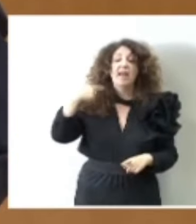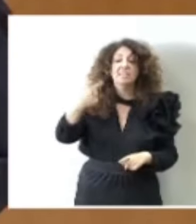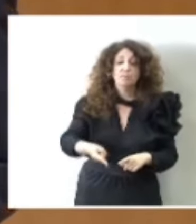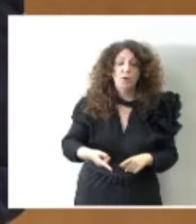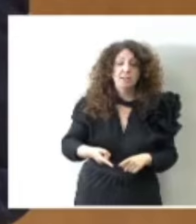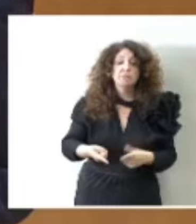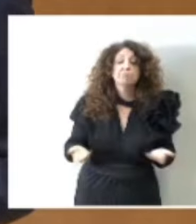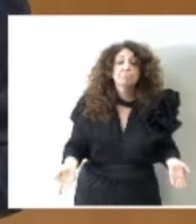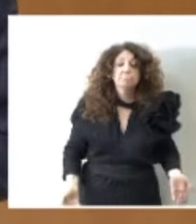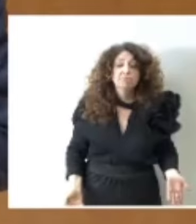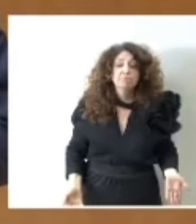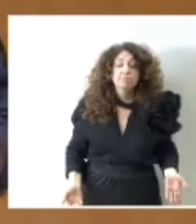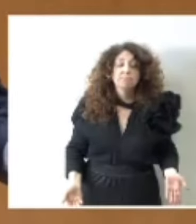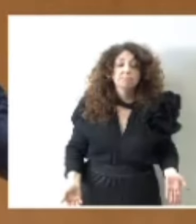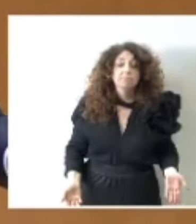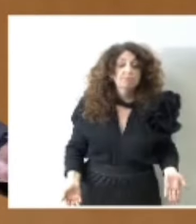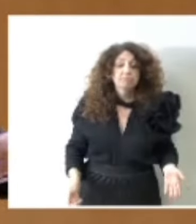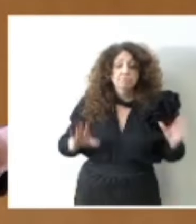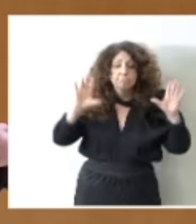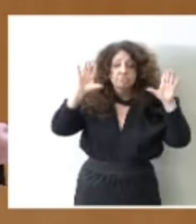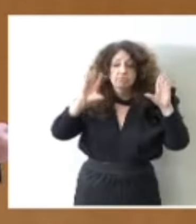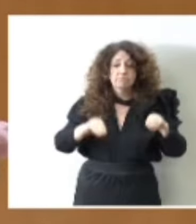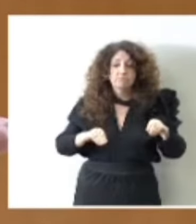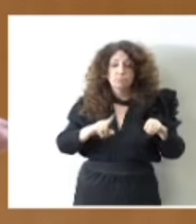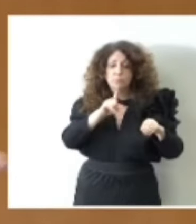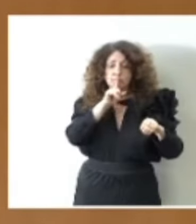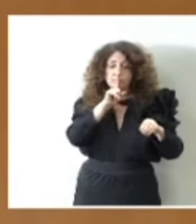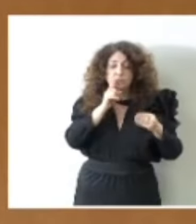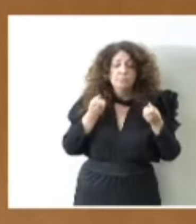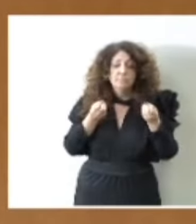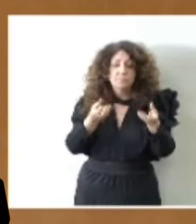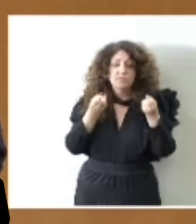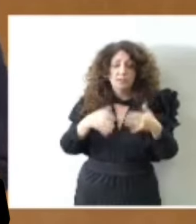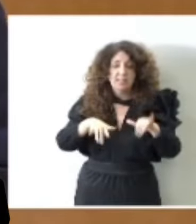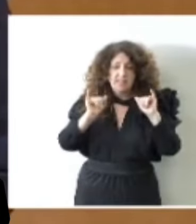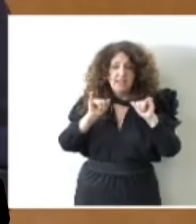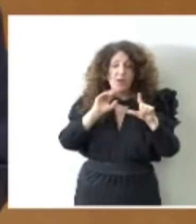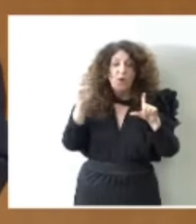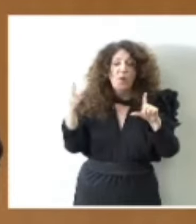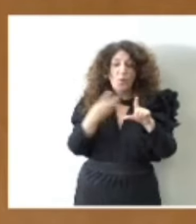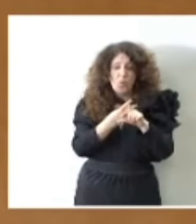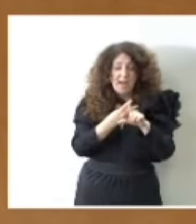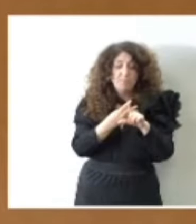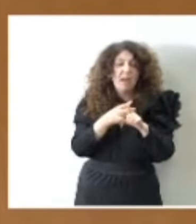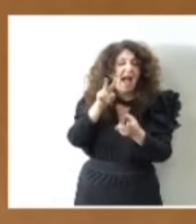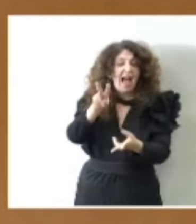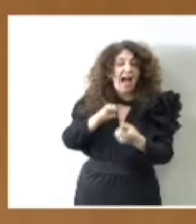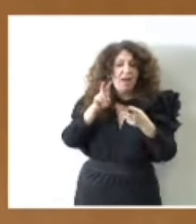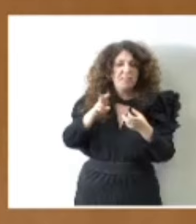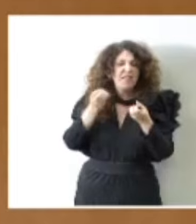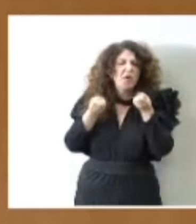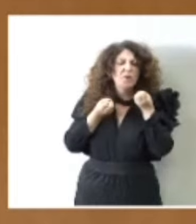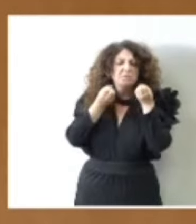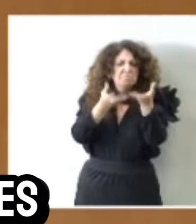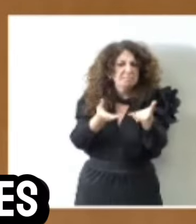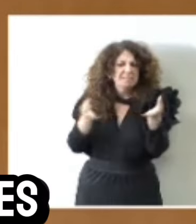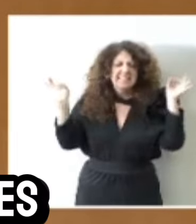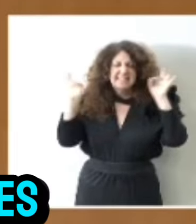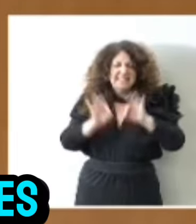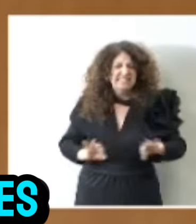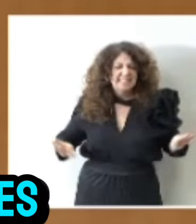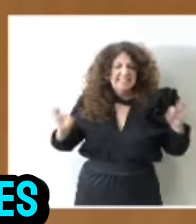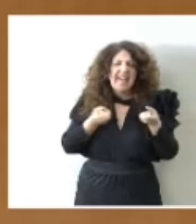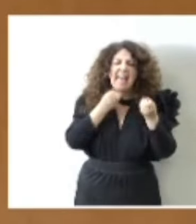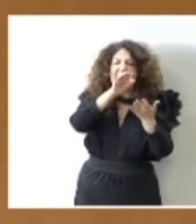desde entonces, apagón informativo. La web del Ministerio de Hacienda no ha vuelto a publicar ninguno de los dos